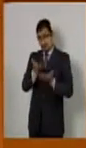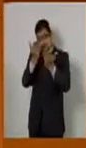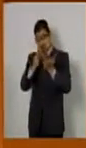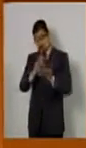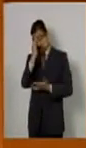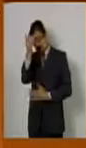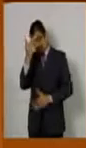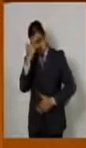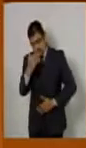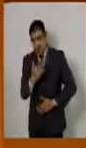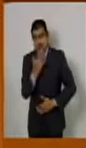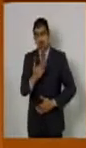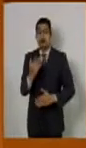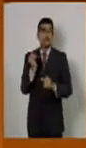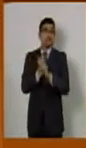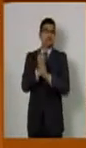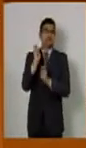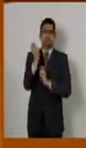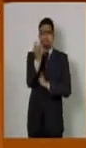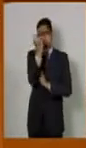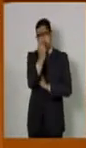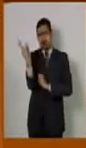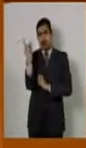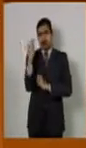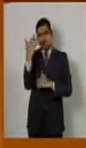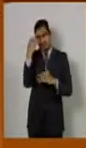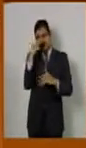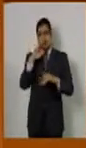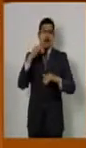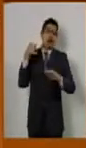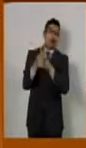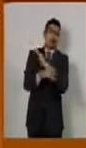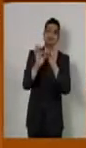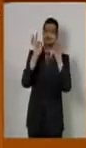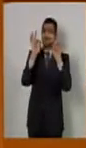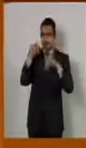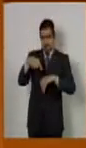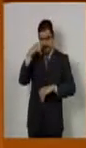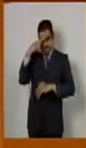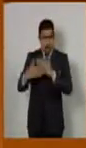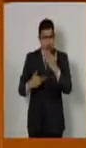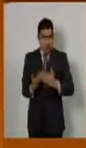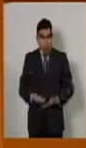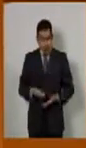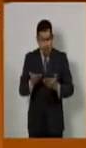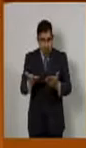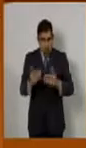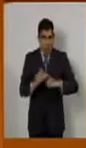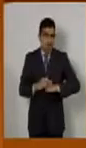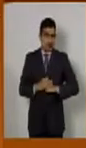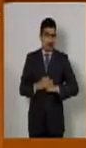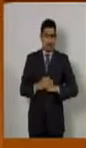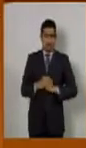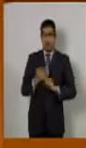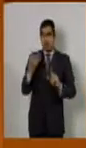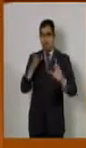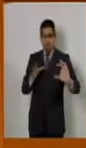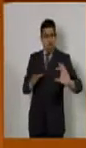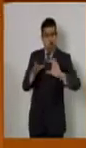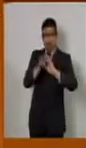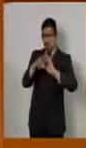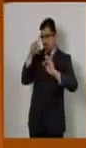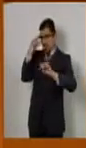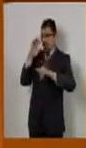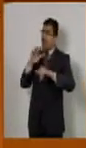hemos tenido una investigadora del más alto nivel al servicio de nuestro país y a nuestra mejor aliada en la